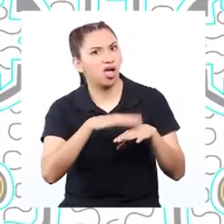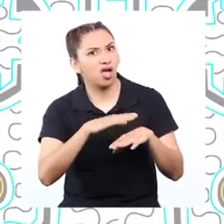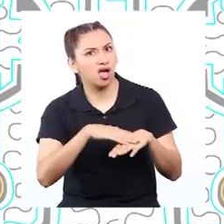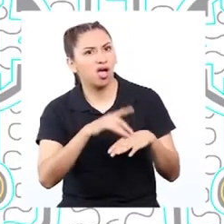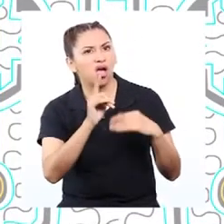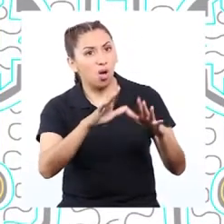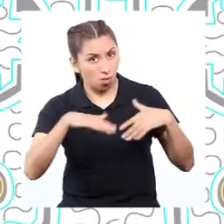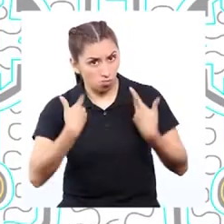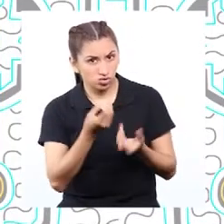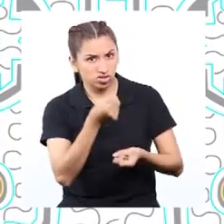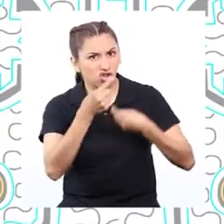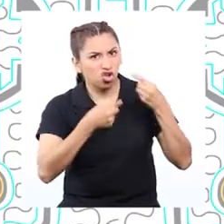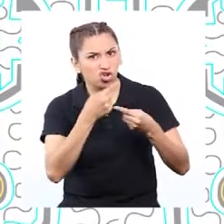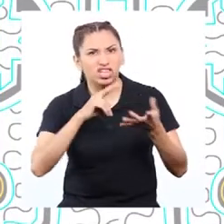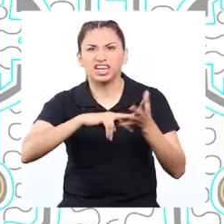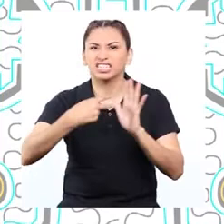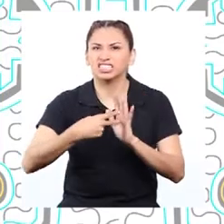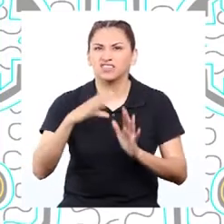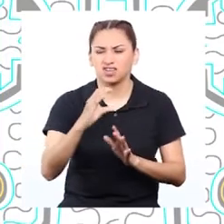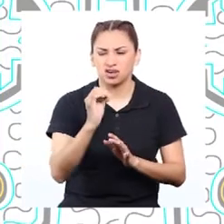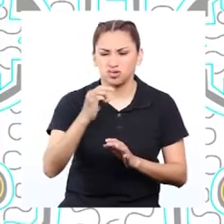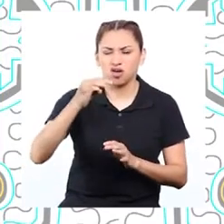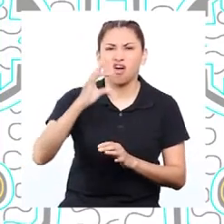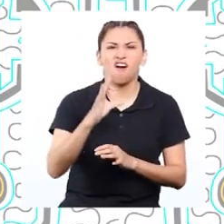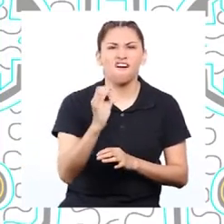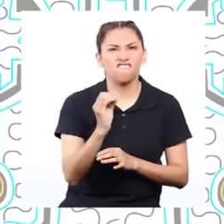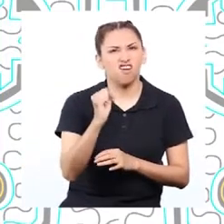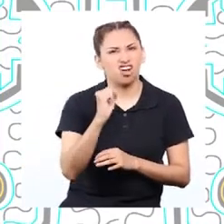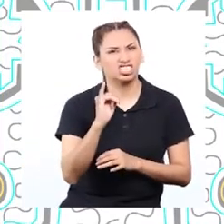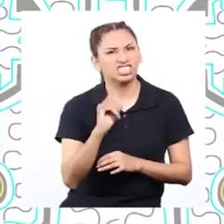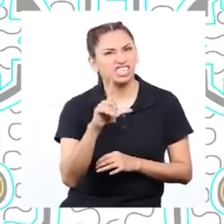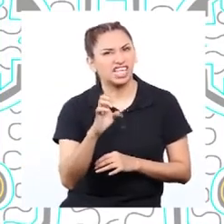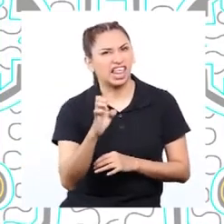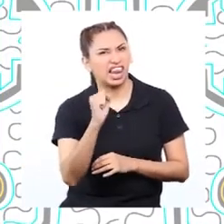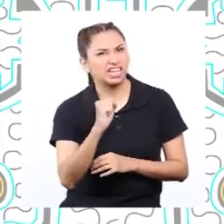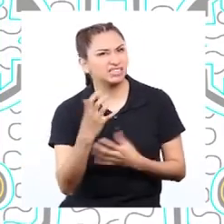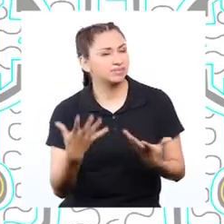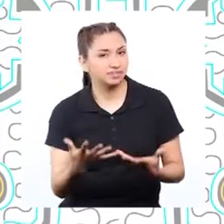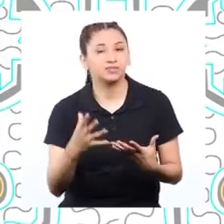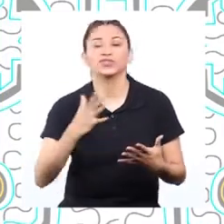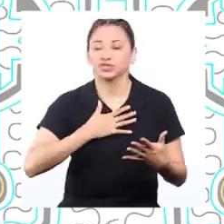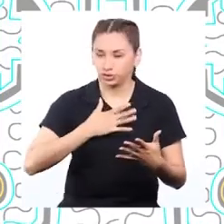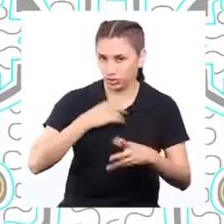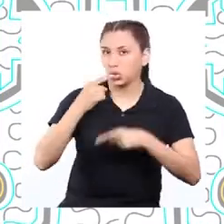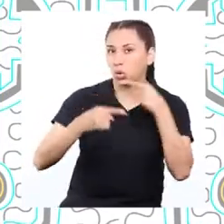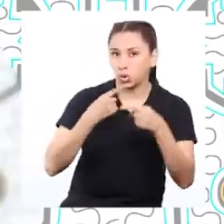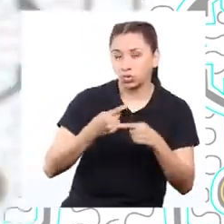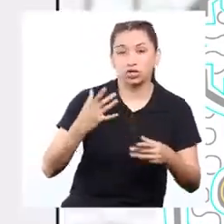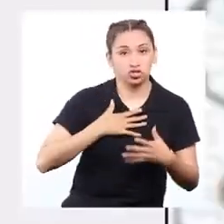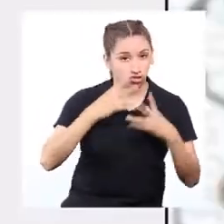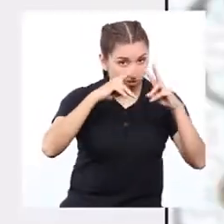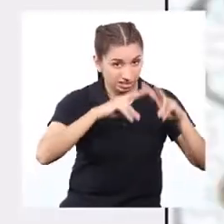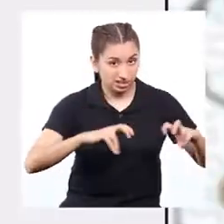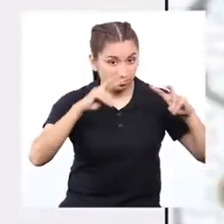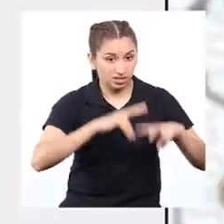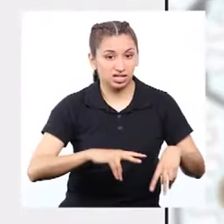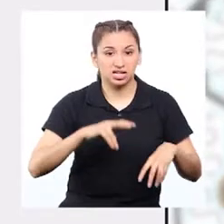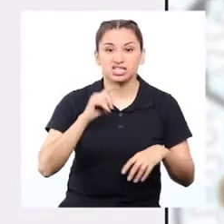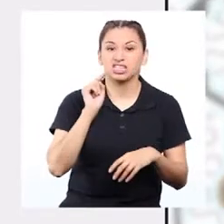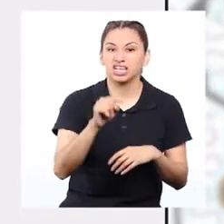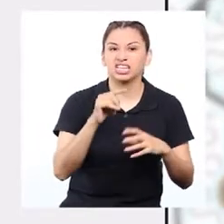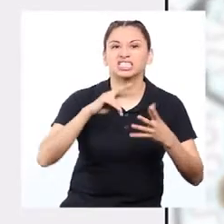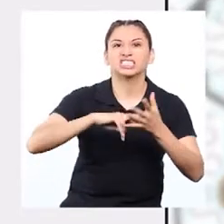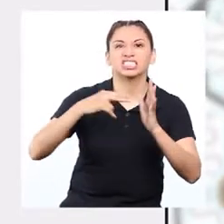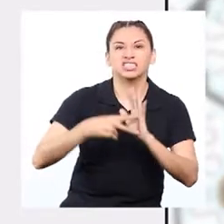¿No puedes contar qué son los combustibles fósiles? Sí, yo les cuento. He investigado que el combustible